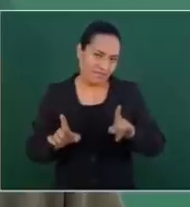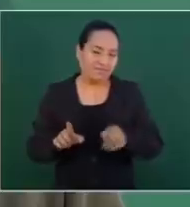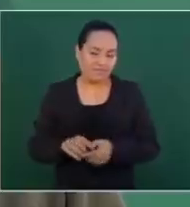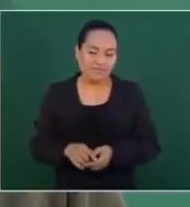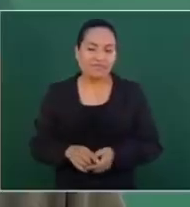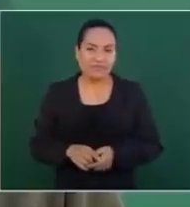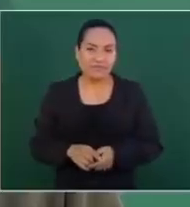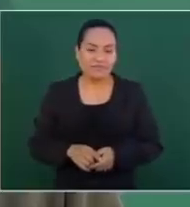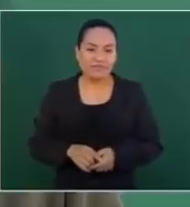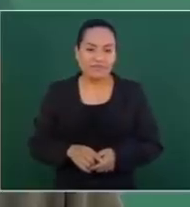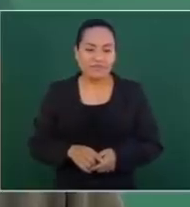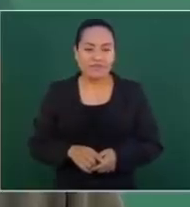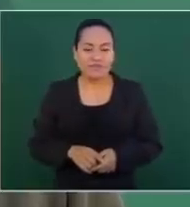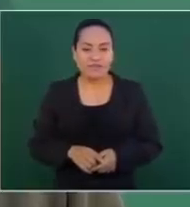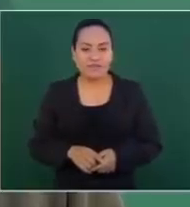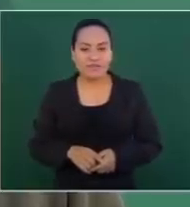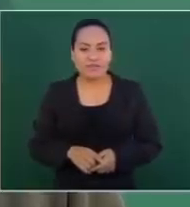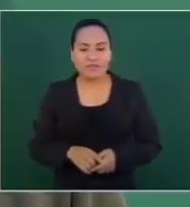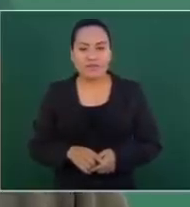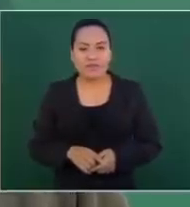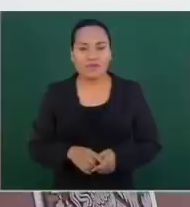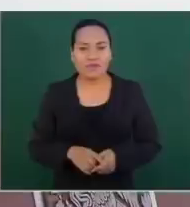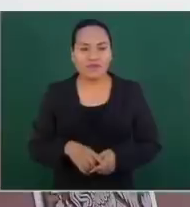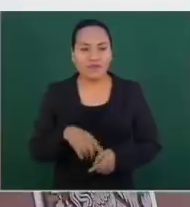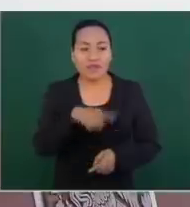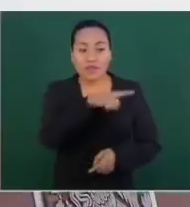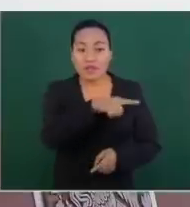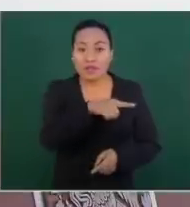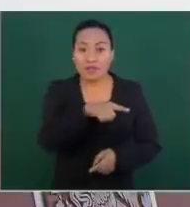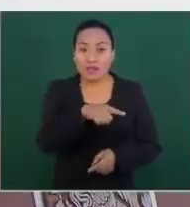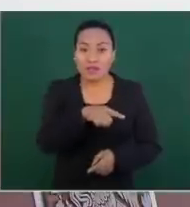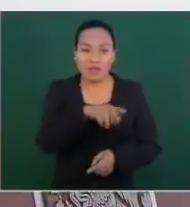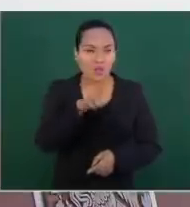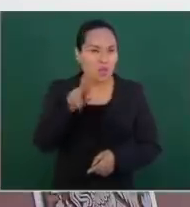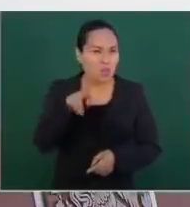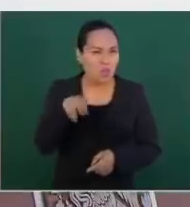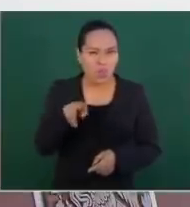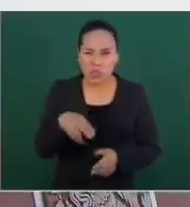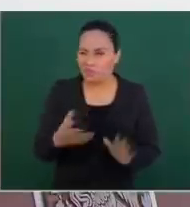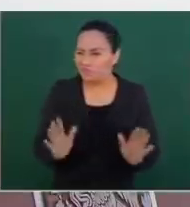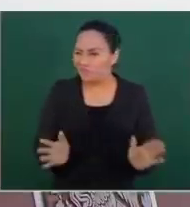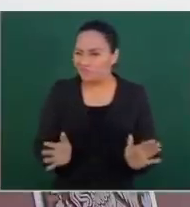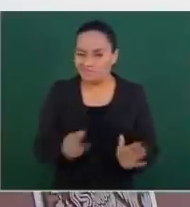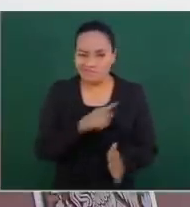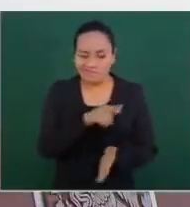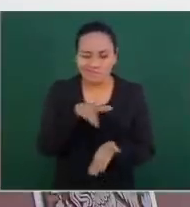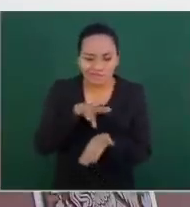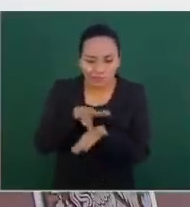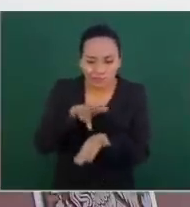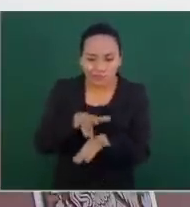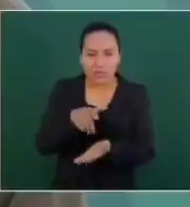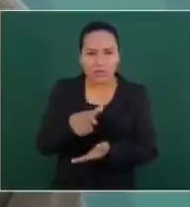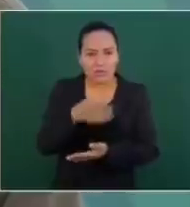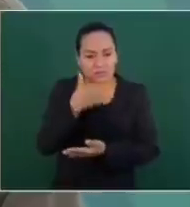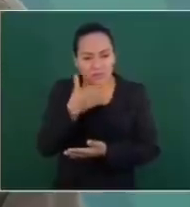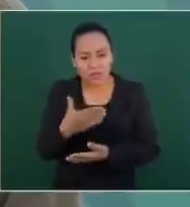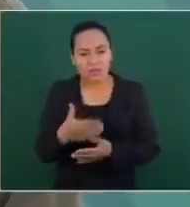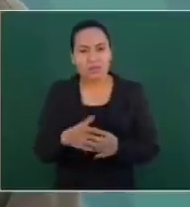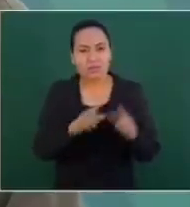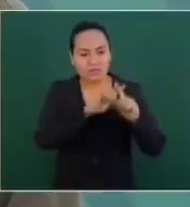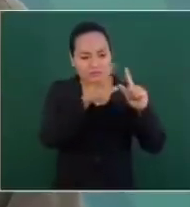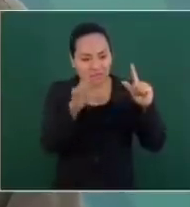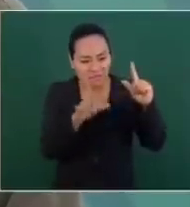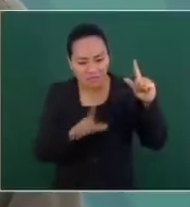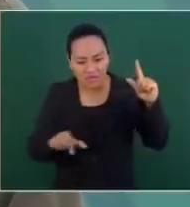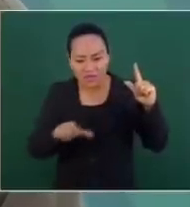Que nunca se han involucrado, nunca han hecho un periodismo en